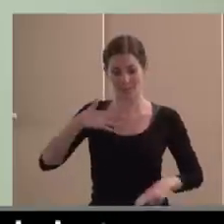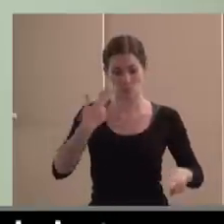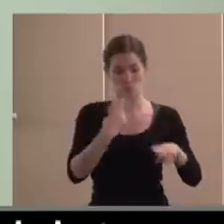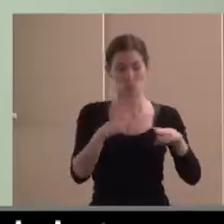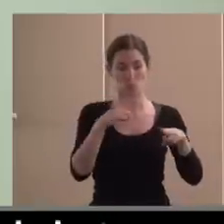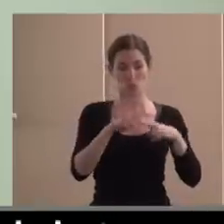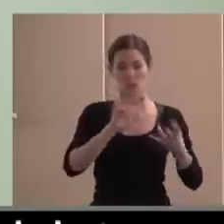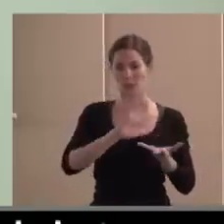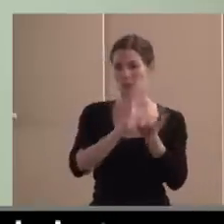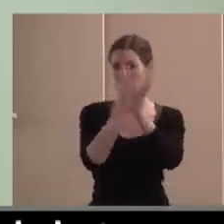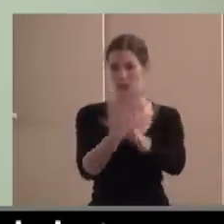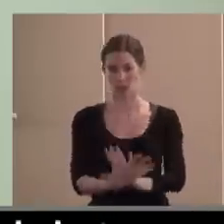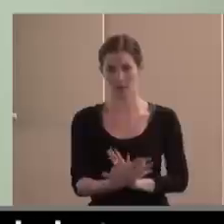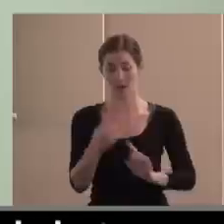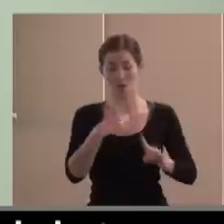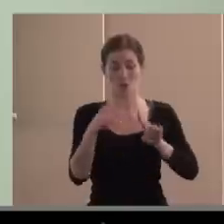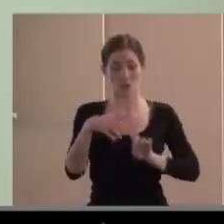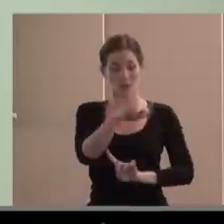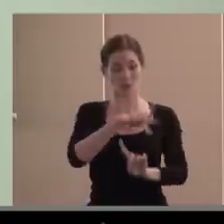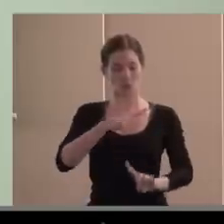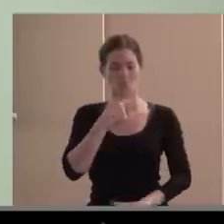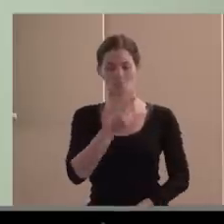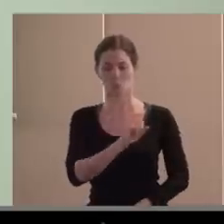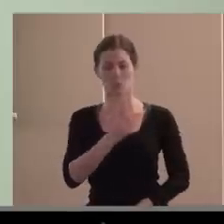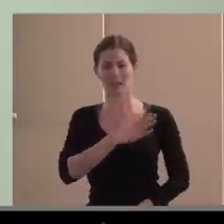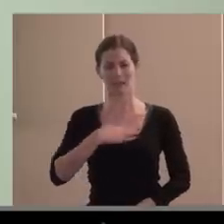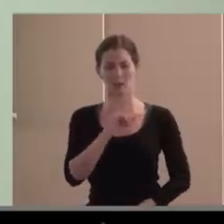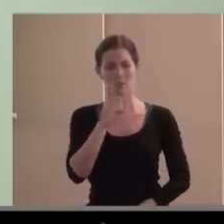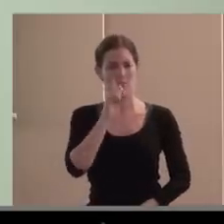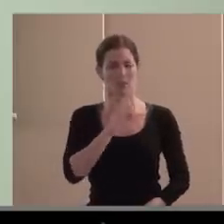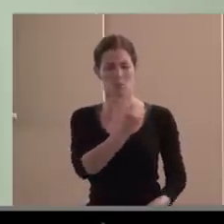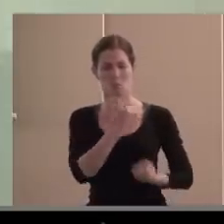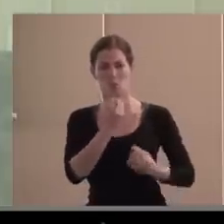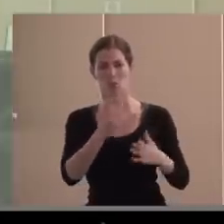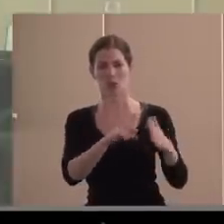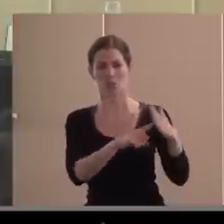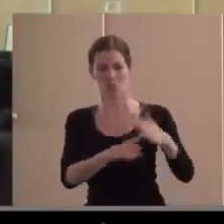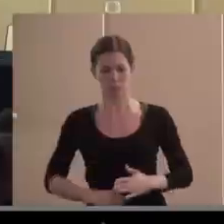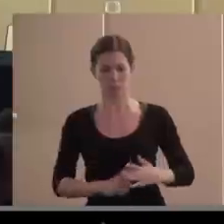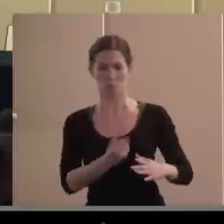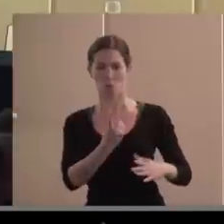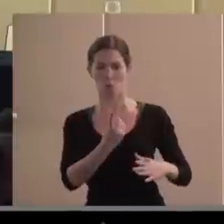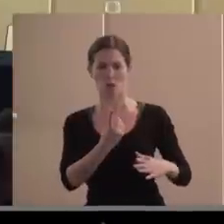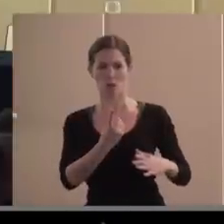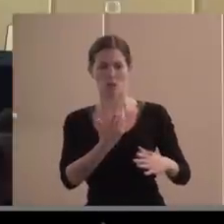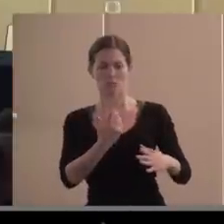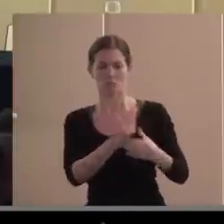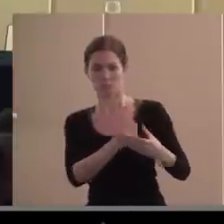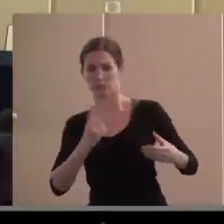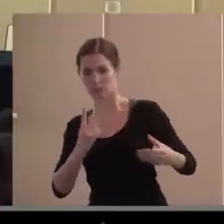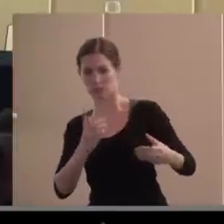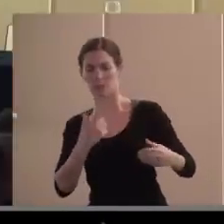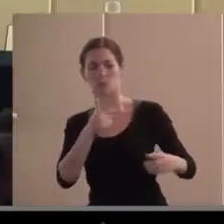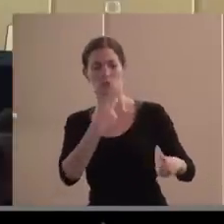aquello del entorno que no nos gustaba, de ese entorno hostil, de ese entorno excluyente o discriminatorio. Y ahí, en